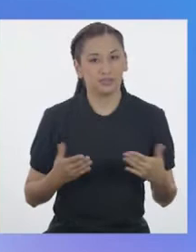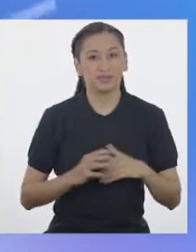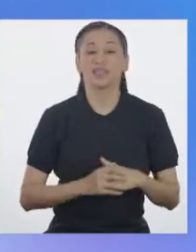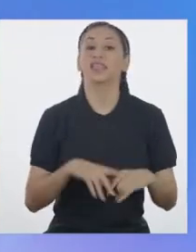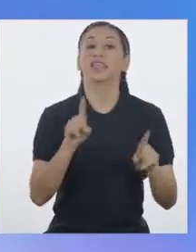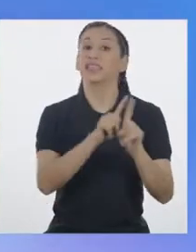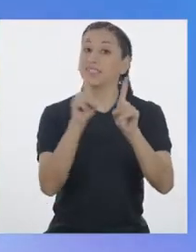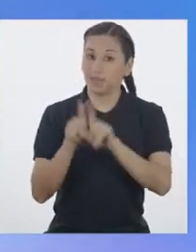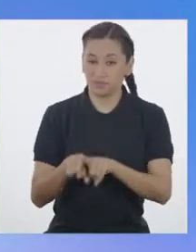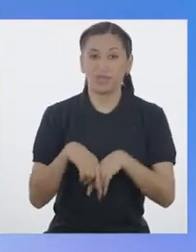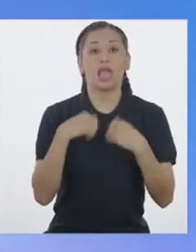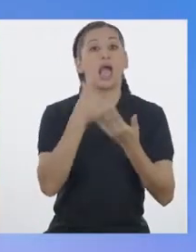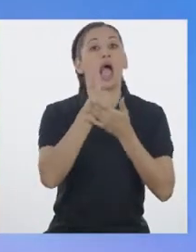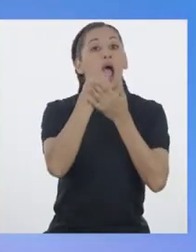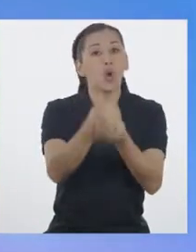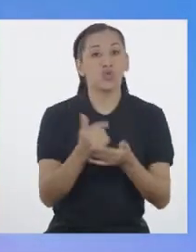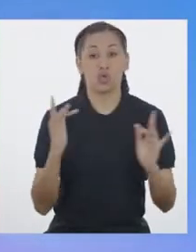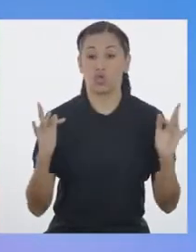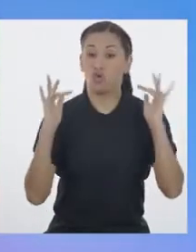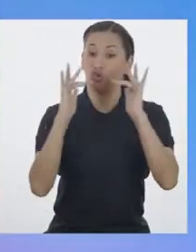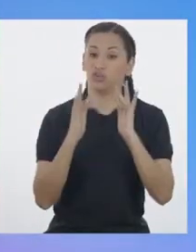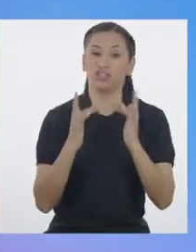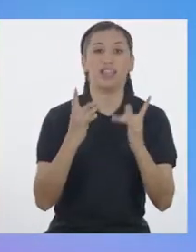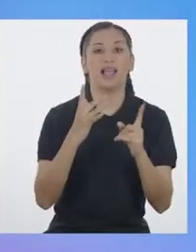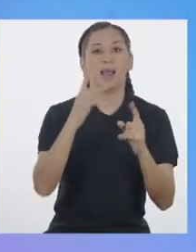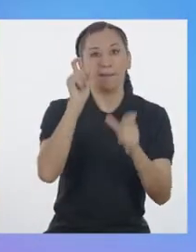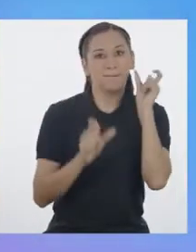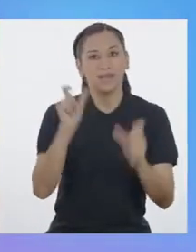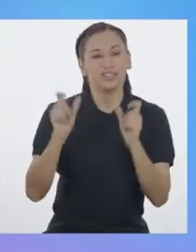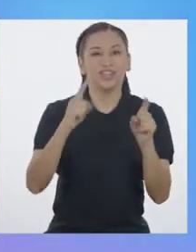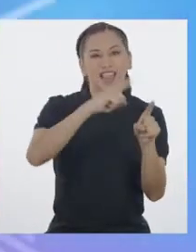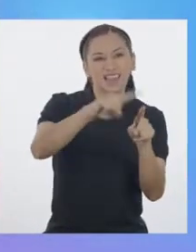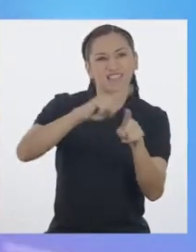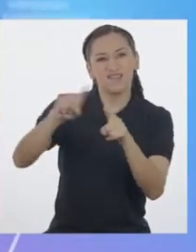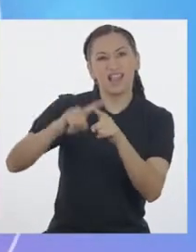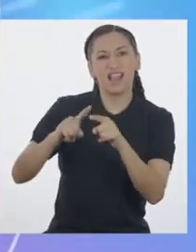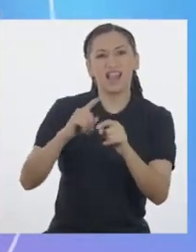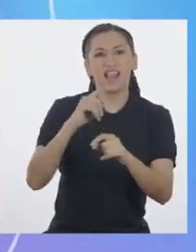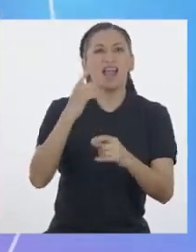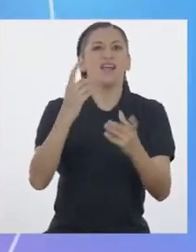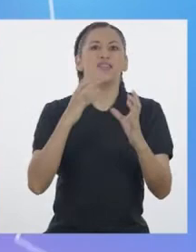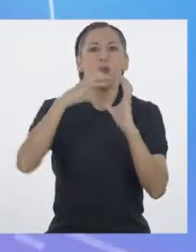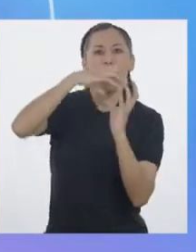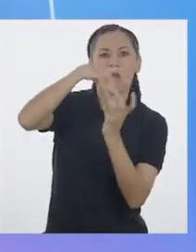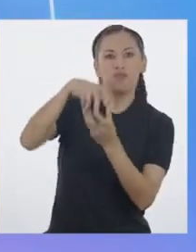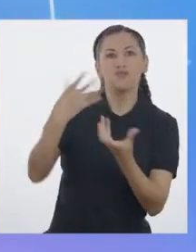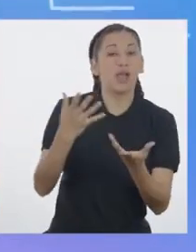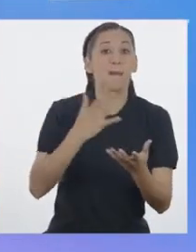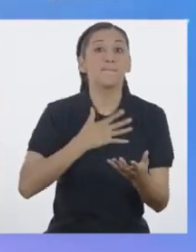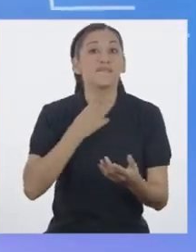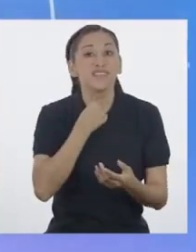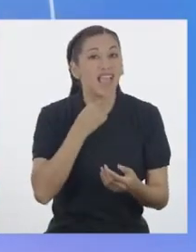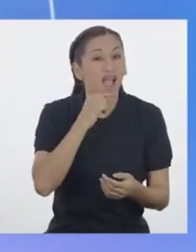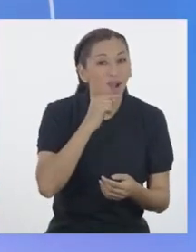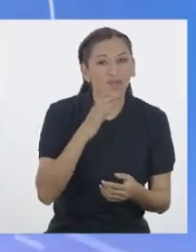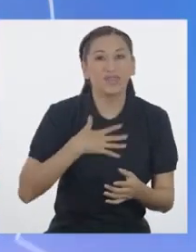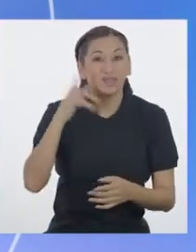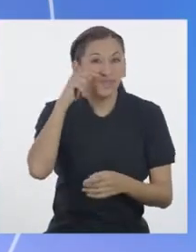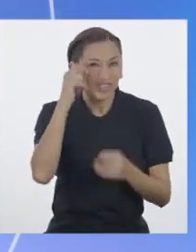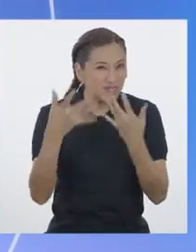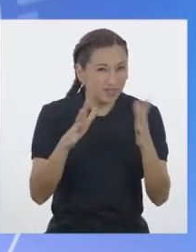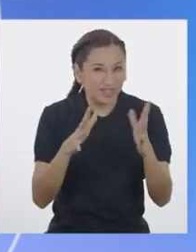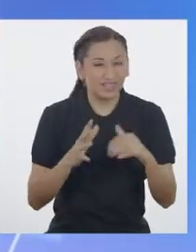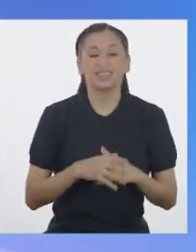ayuda a conectar a personas desde distintas partes del mundo Como mi abuelita y mis tíos